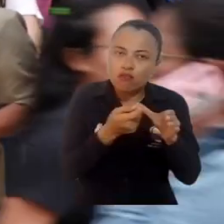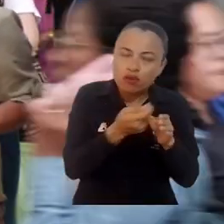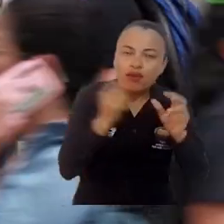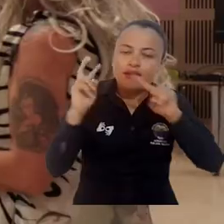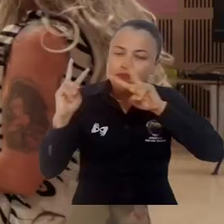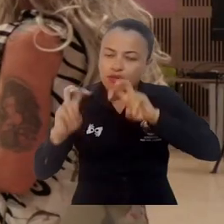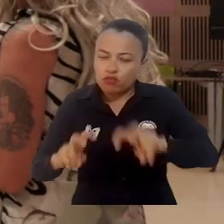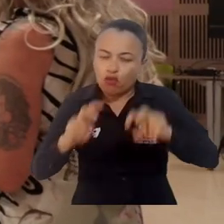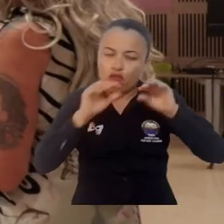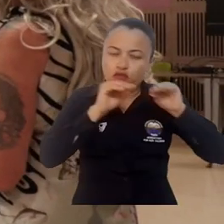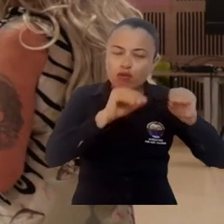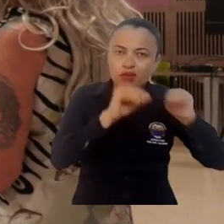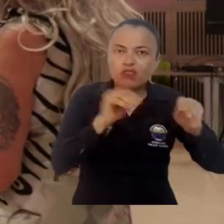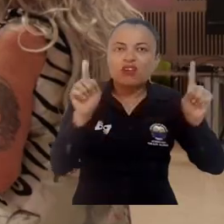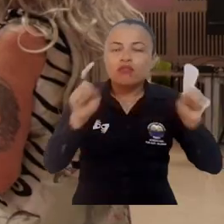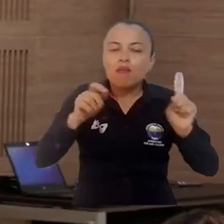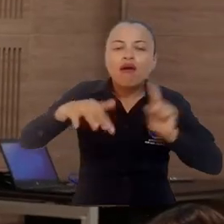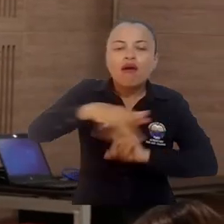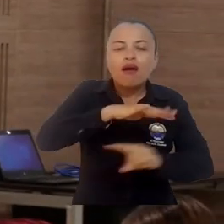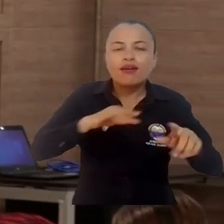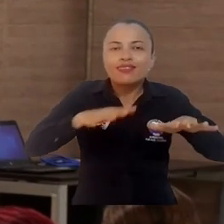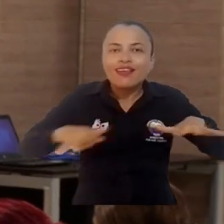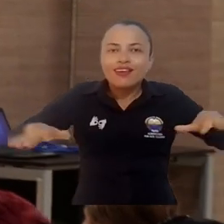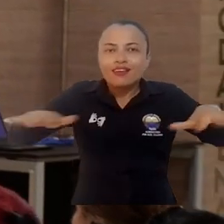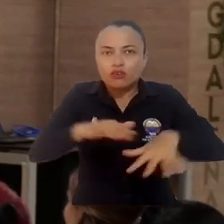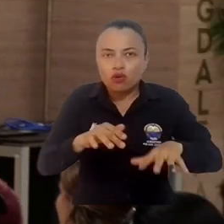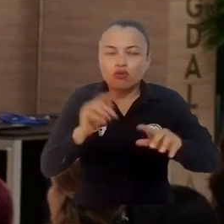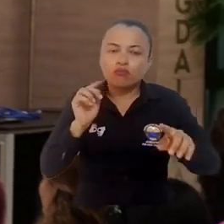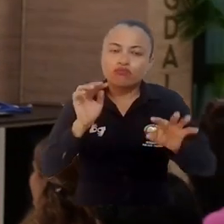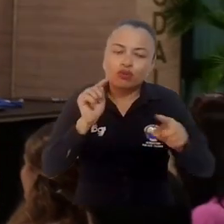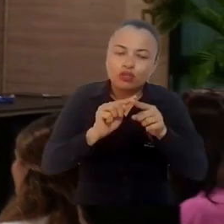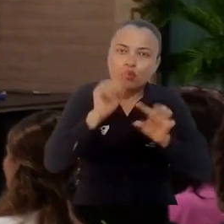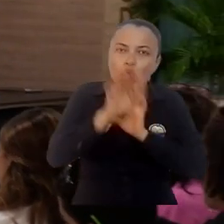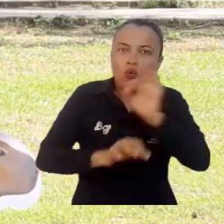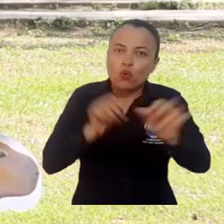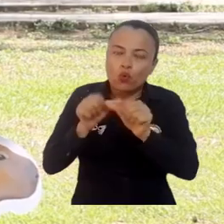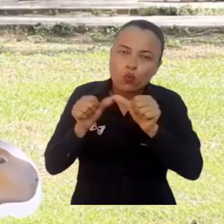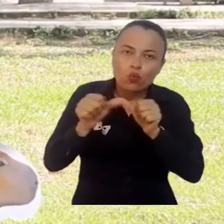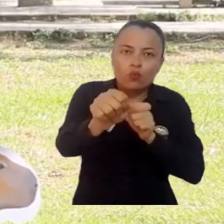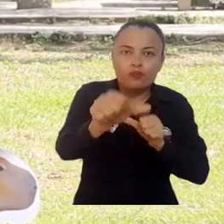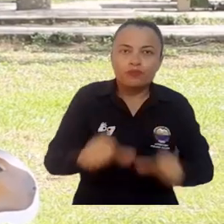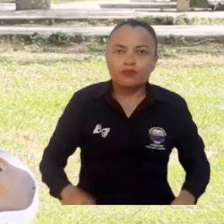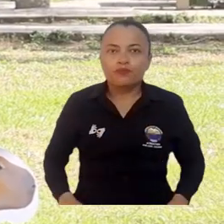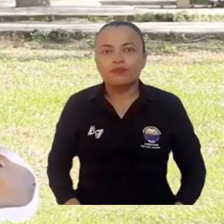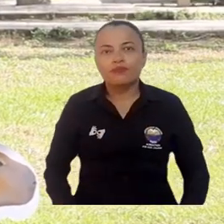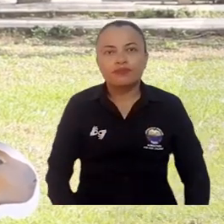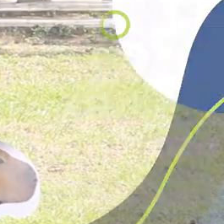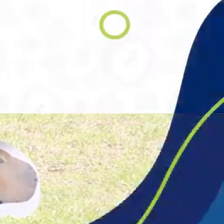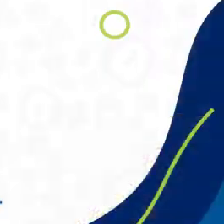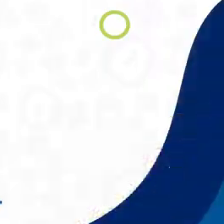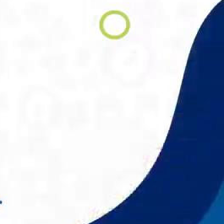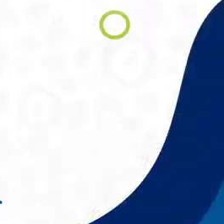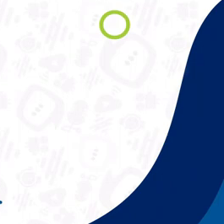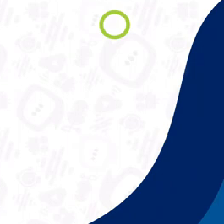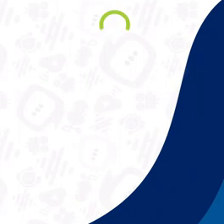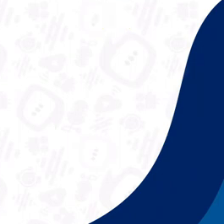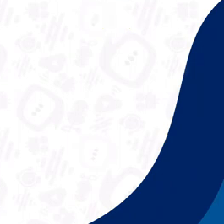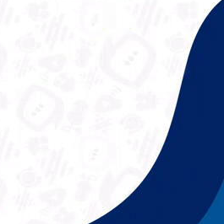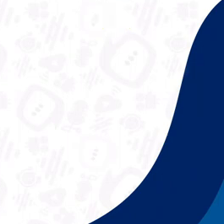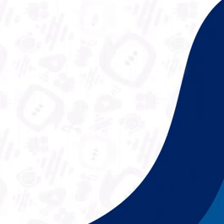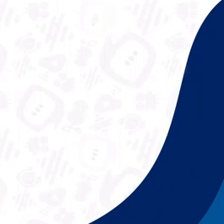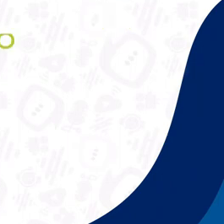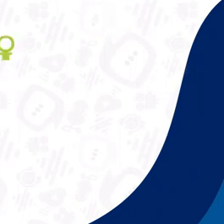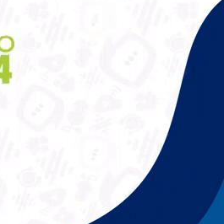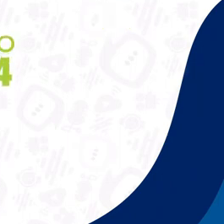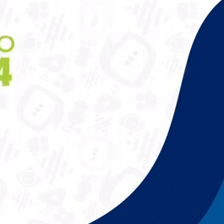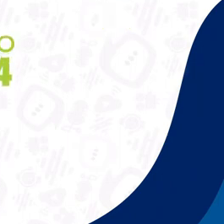programa de biología referente de formación e investigación en torno a las dinámicas del territorio en materia de conservación. Universidad de